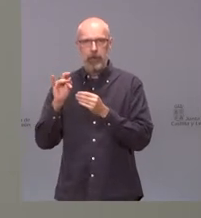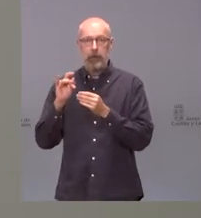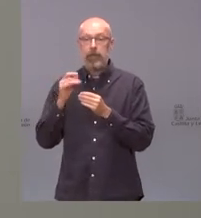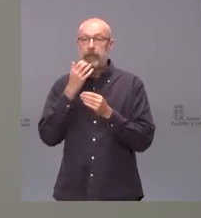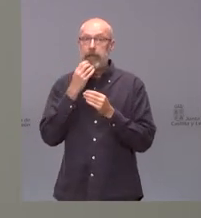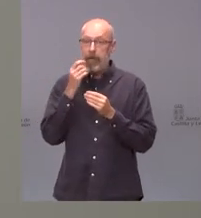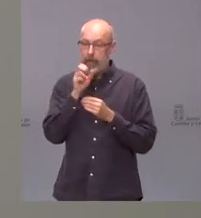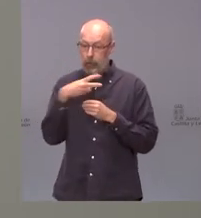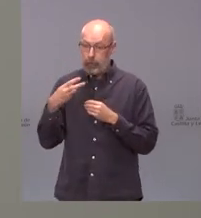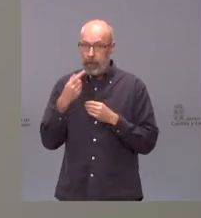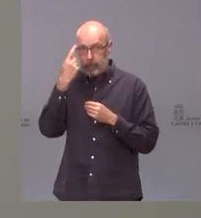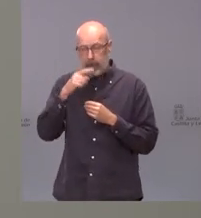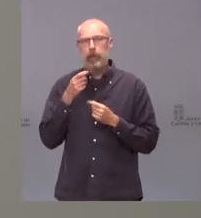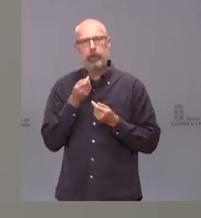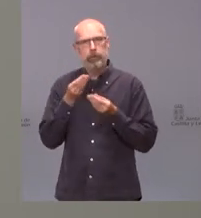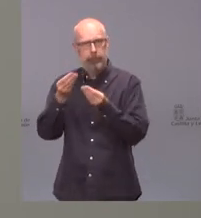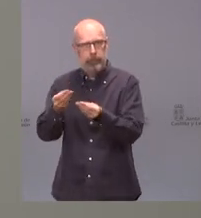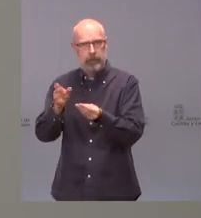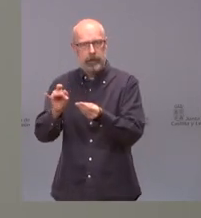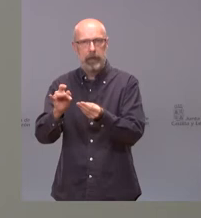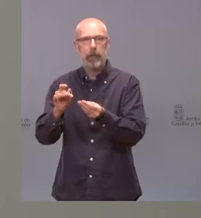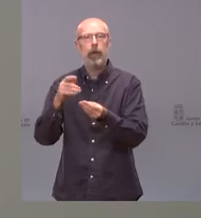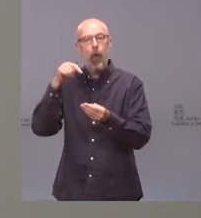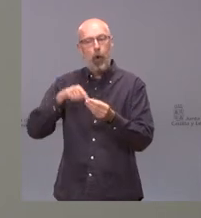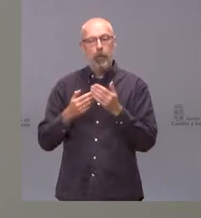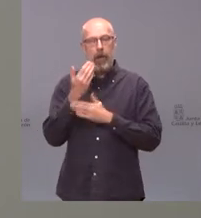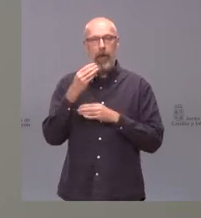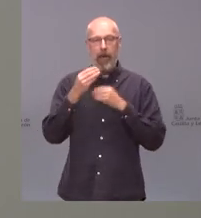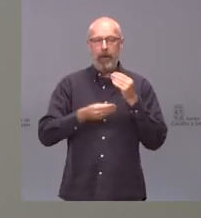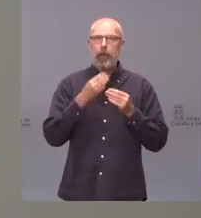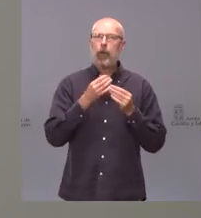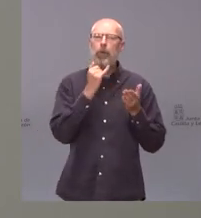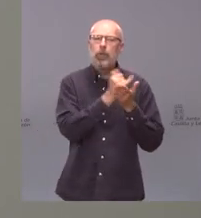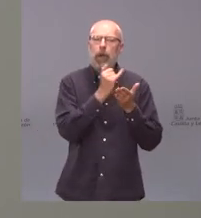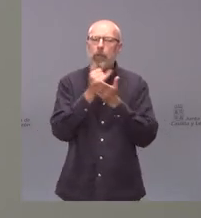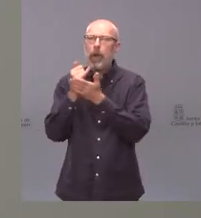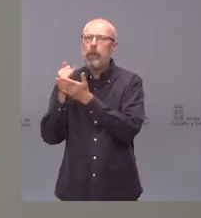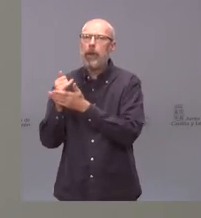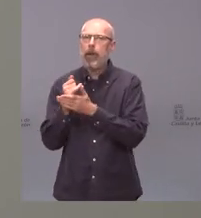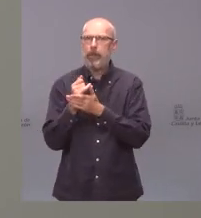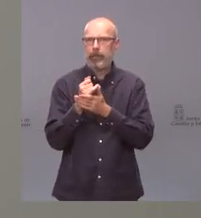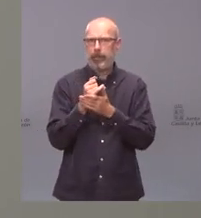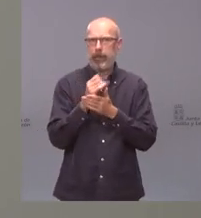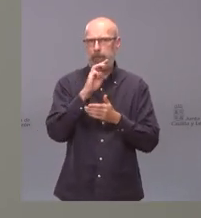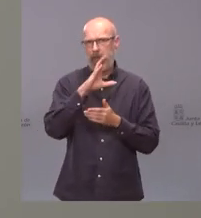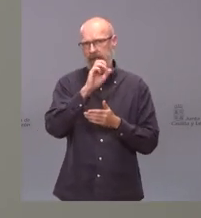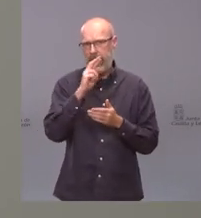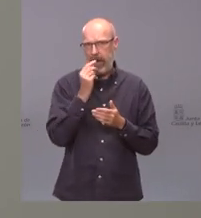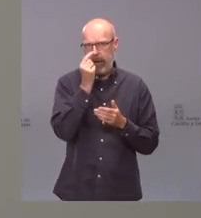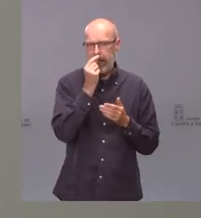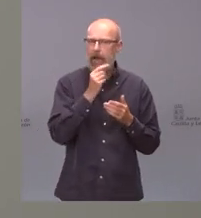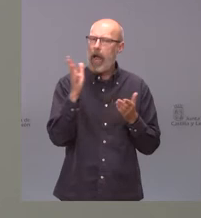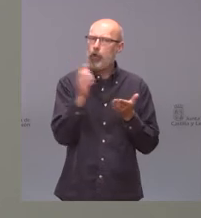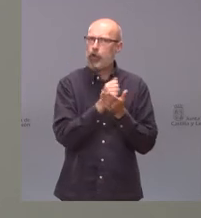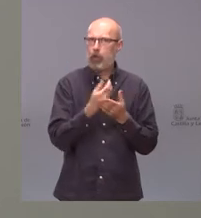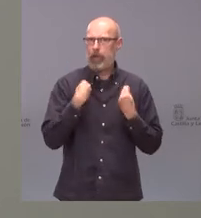pueden facilitar se estaban realizando PCRs a todos los residentes que estaban en el centro a todas las